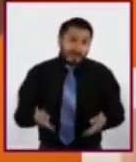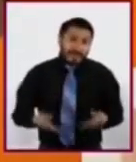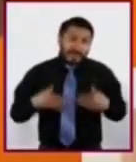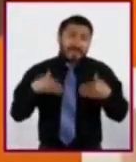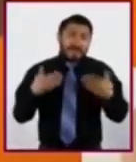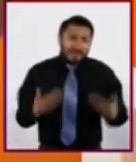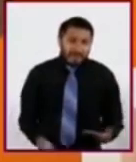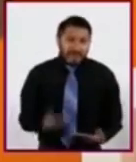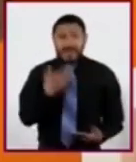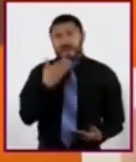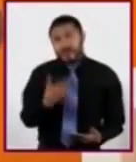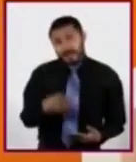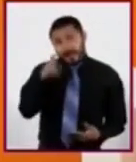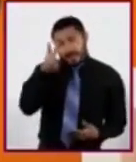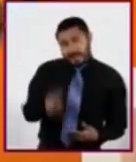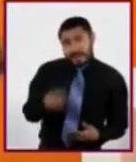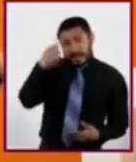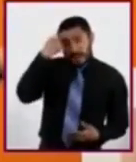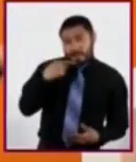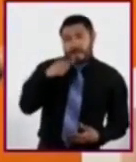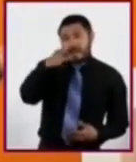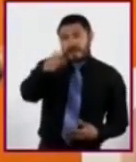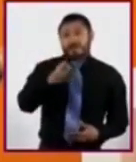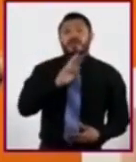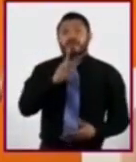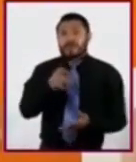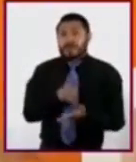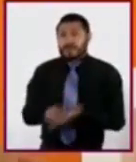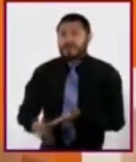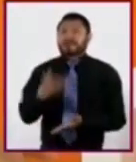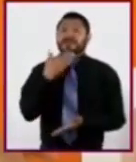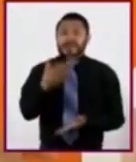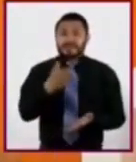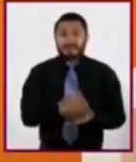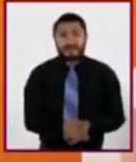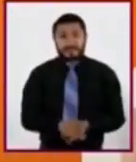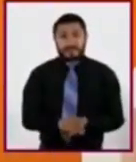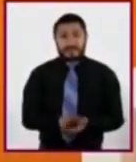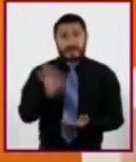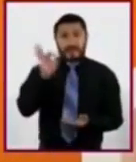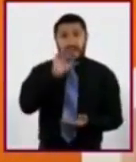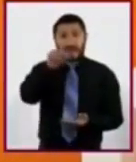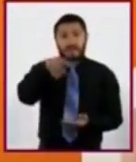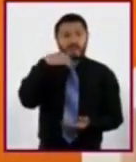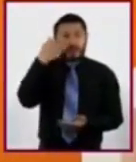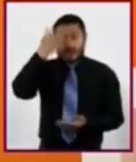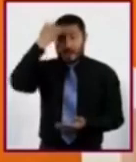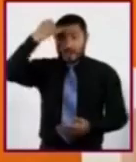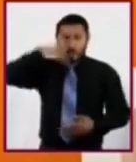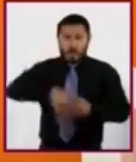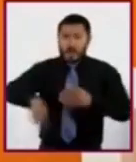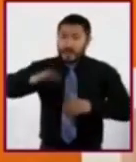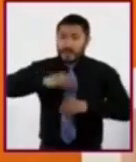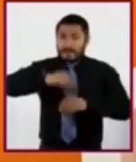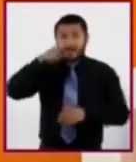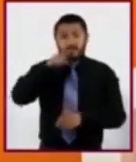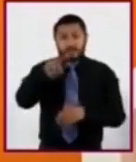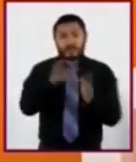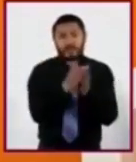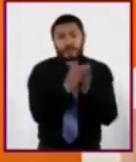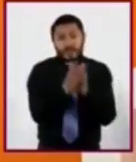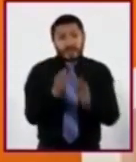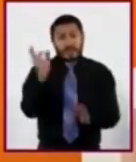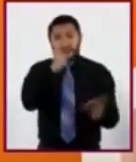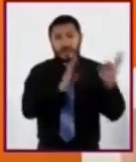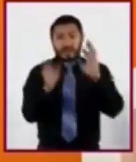decisiones. Para ampliar la información sobre el tema, pueden consultar su libro de texto de